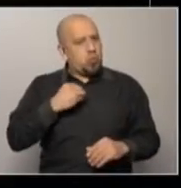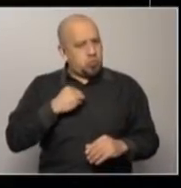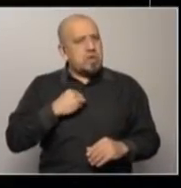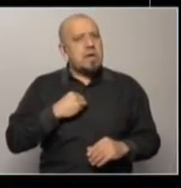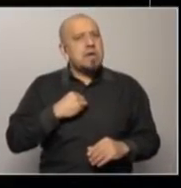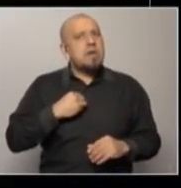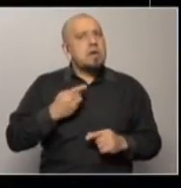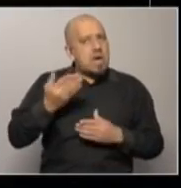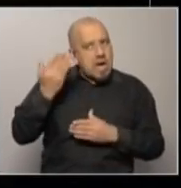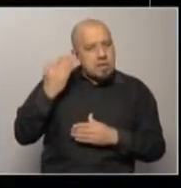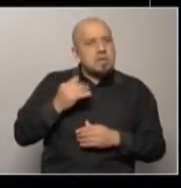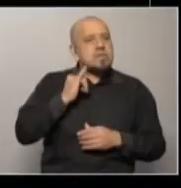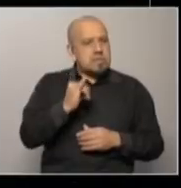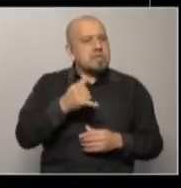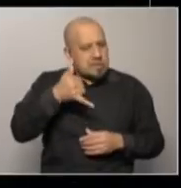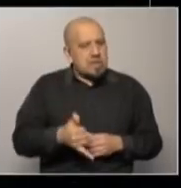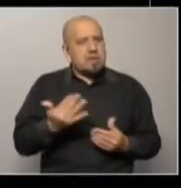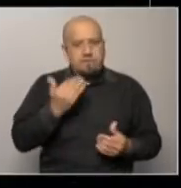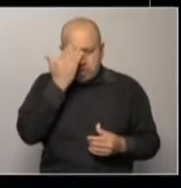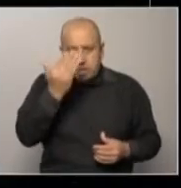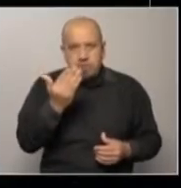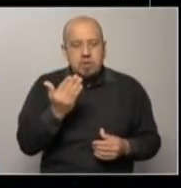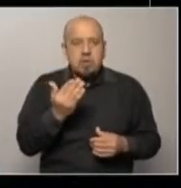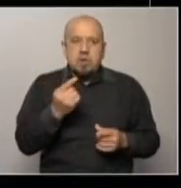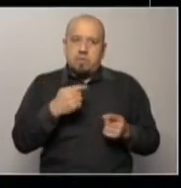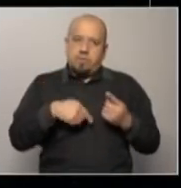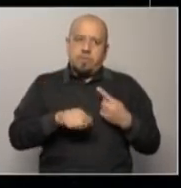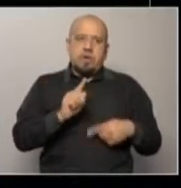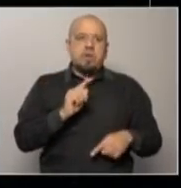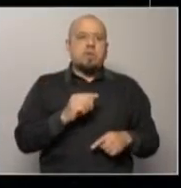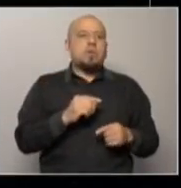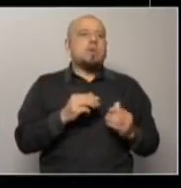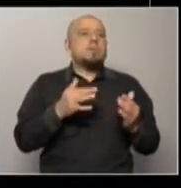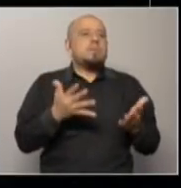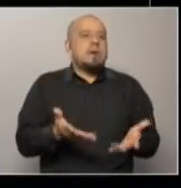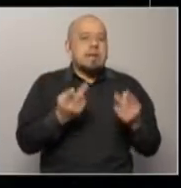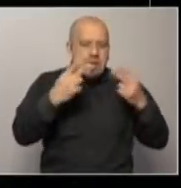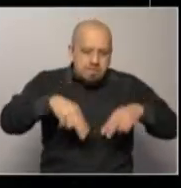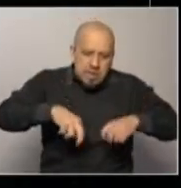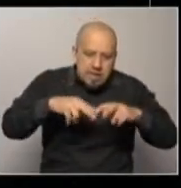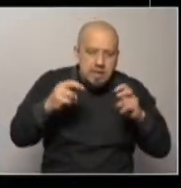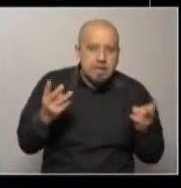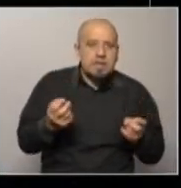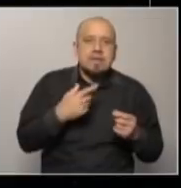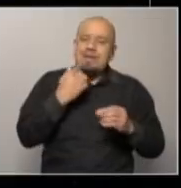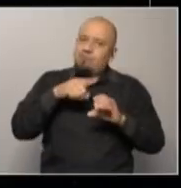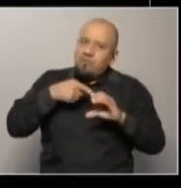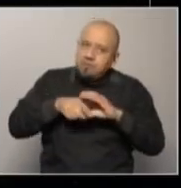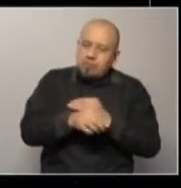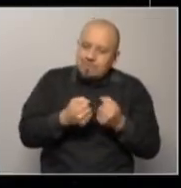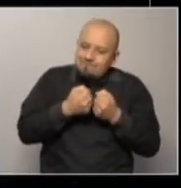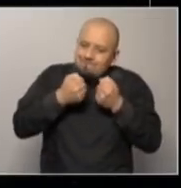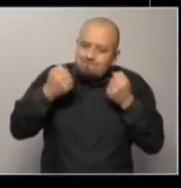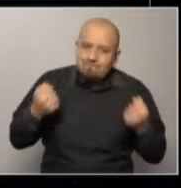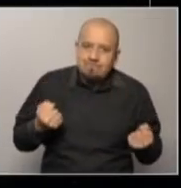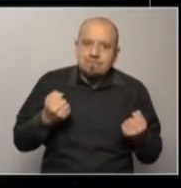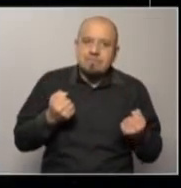así a la distancia, parece como que, bueno, como que no, esa voluntad política que se requería para investigar a fondo, estuvo 15